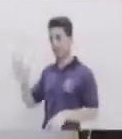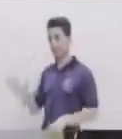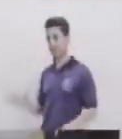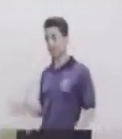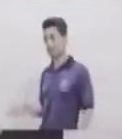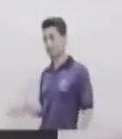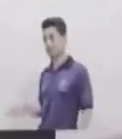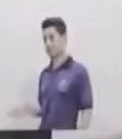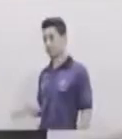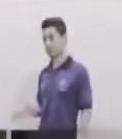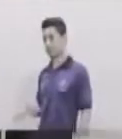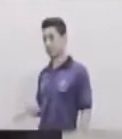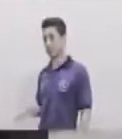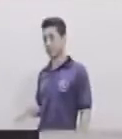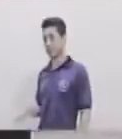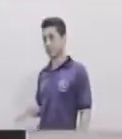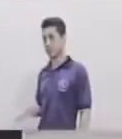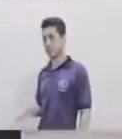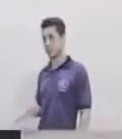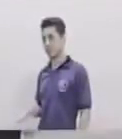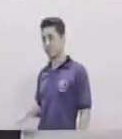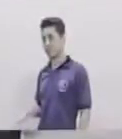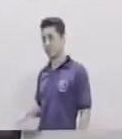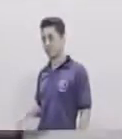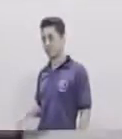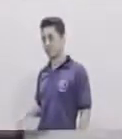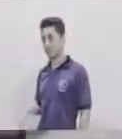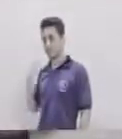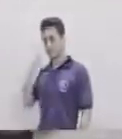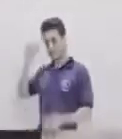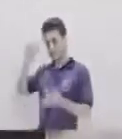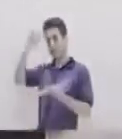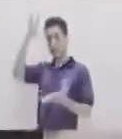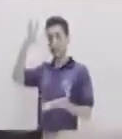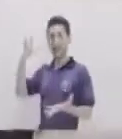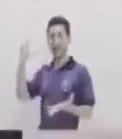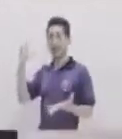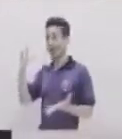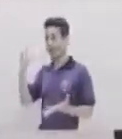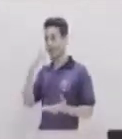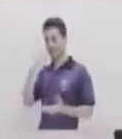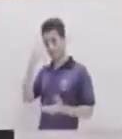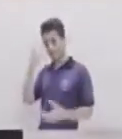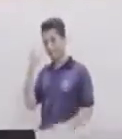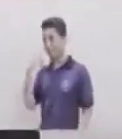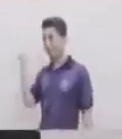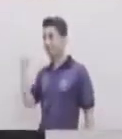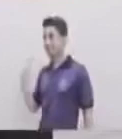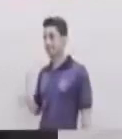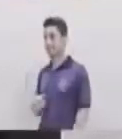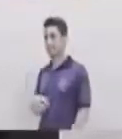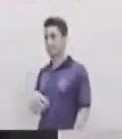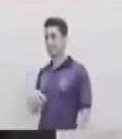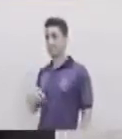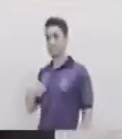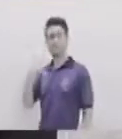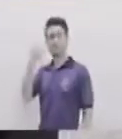acuerdo? Ok Colocándolo a la mitad ¿Listo? Uno, dos No Vamos Hagámoslo tres veces Otra vez